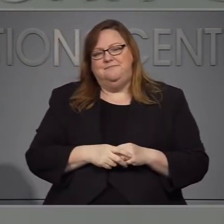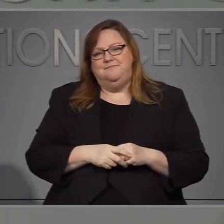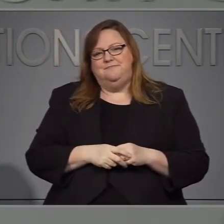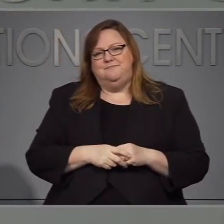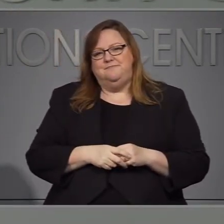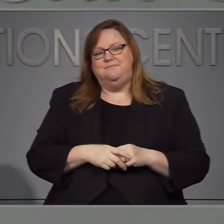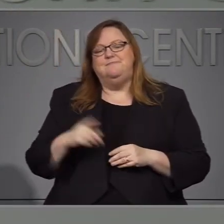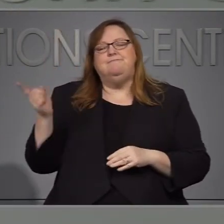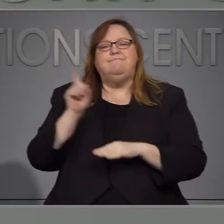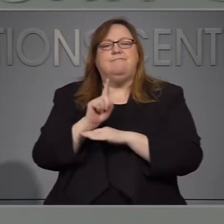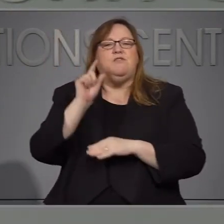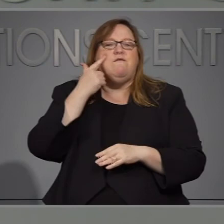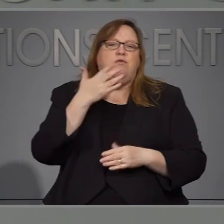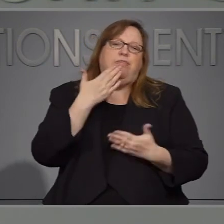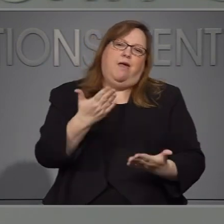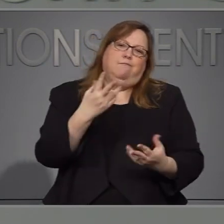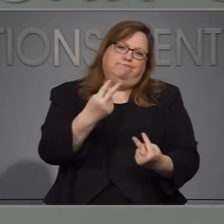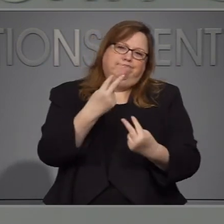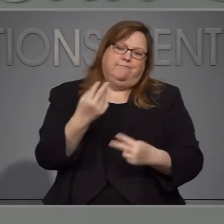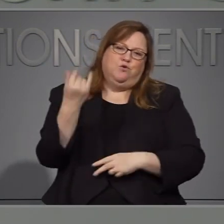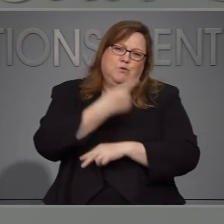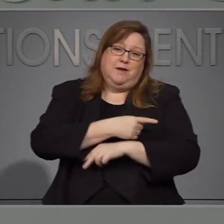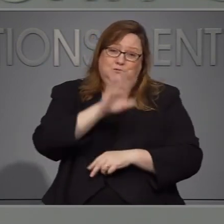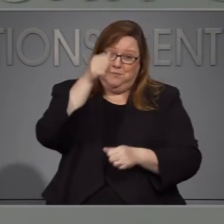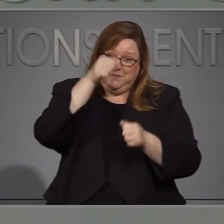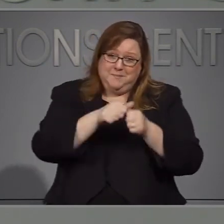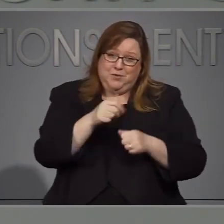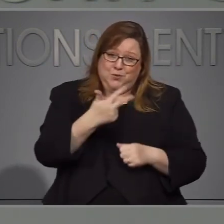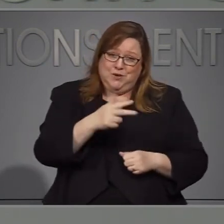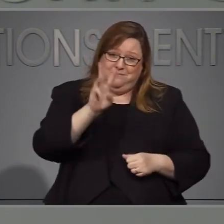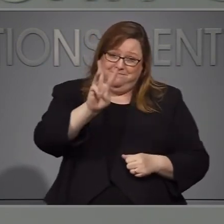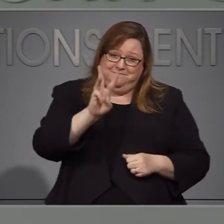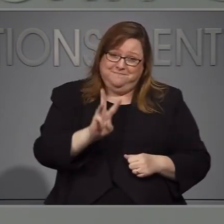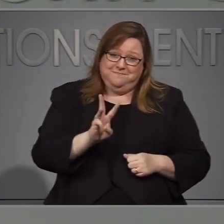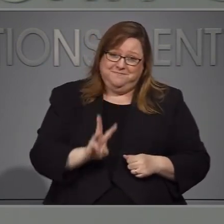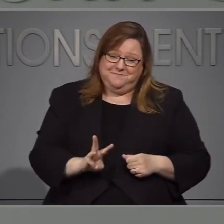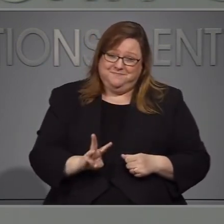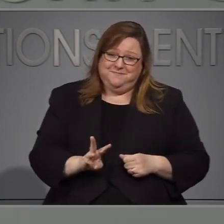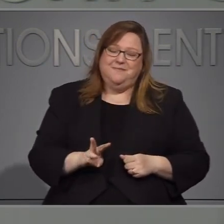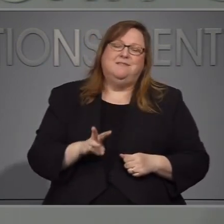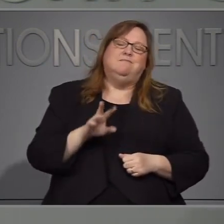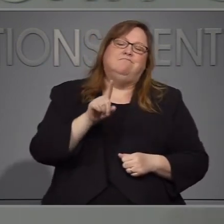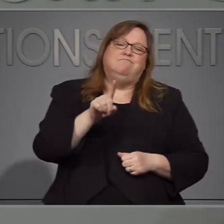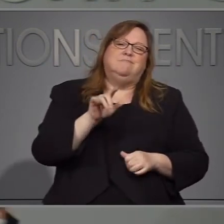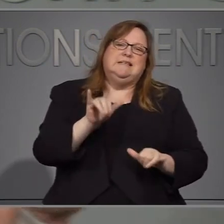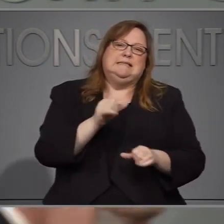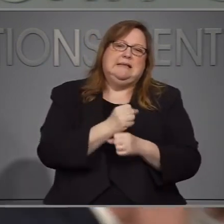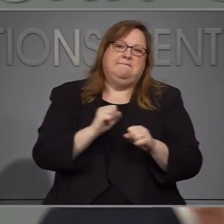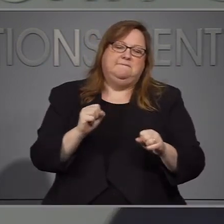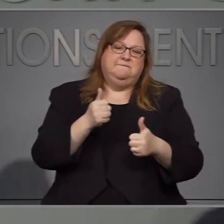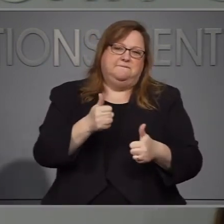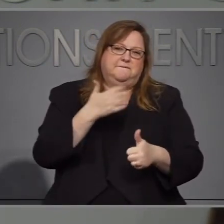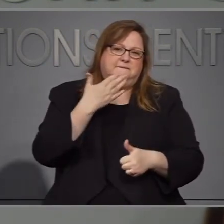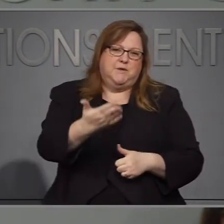Muchas gracias a todos ustedes por escuchar esta información el día de hoy recuerden las tres dobleus y estén a salvo. Gracias. Gracias. Gracias.